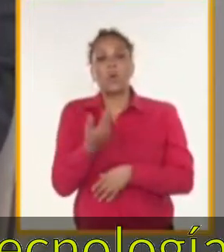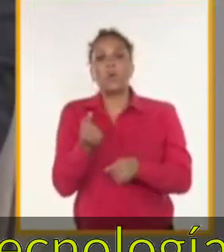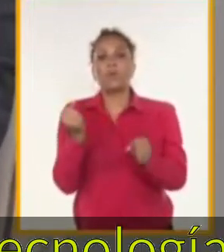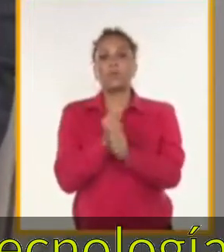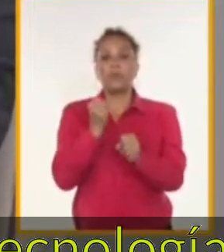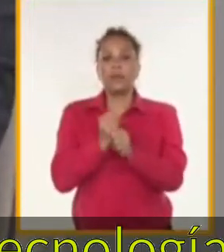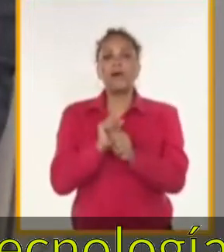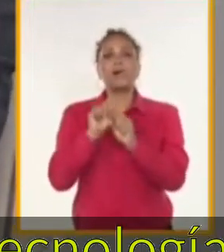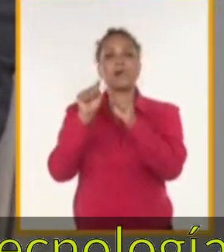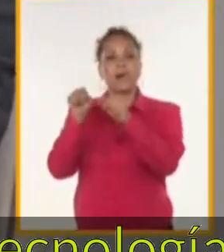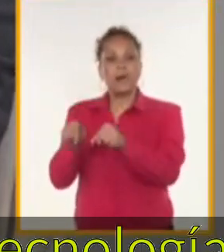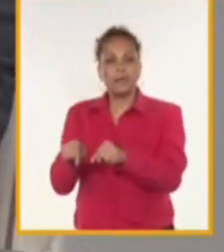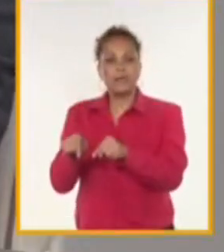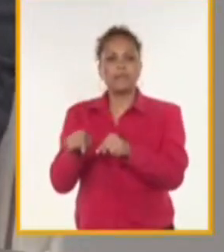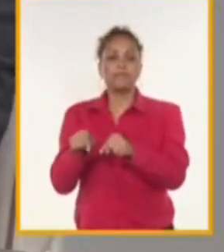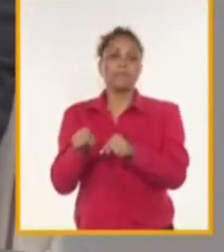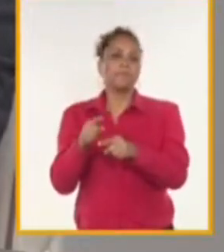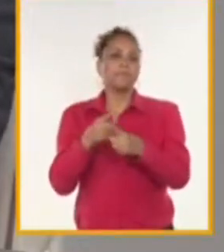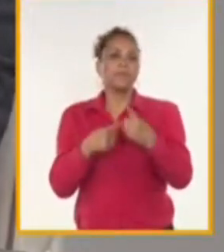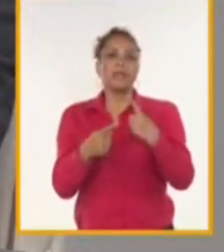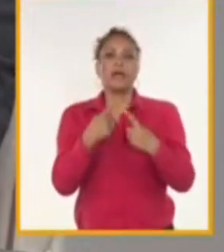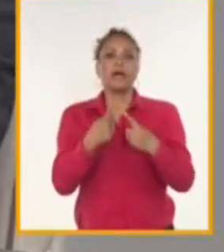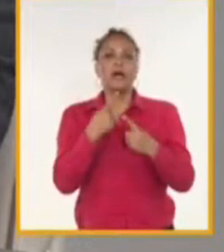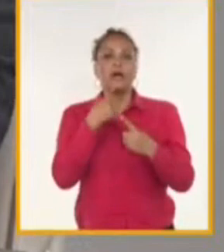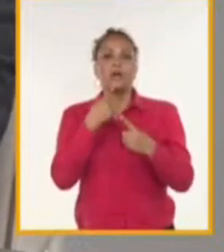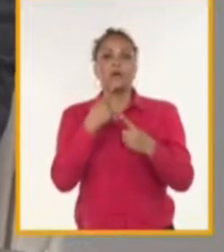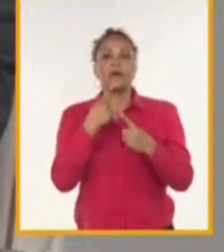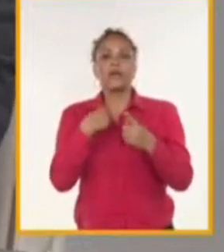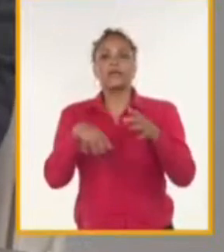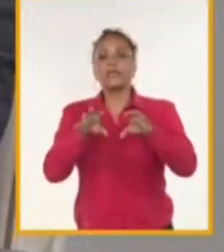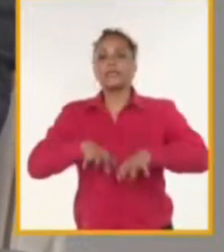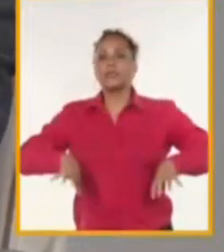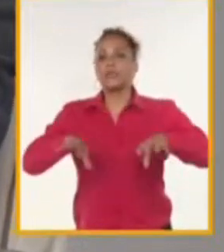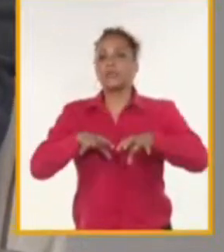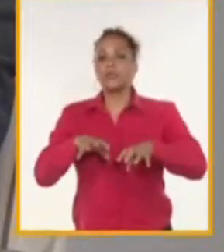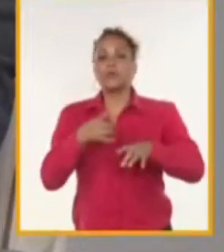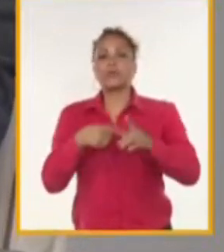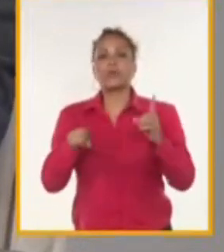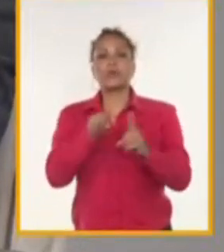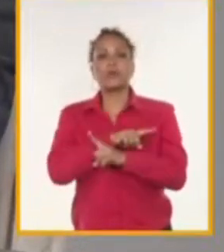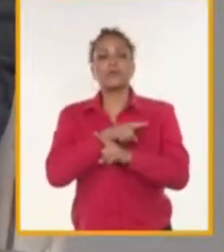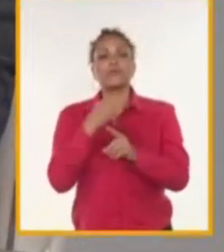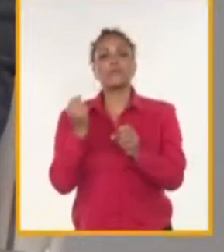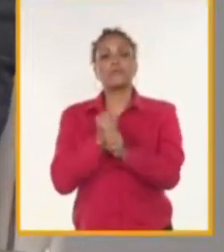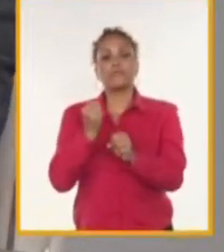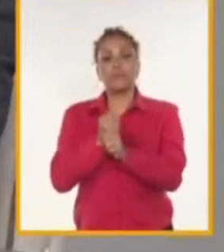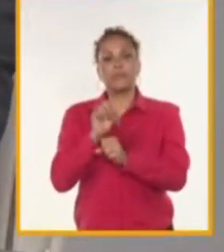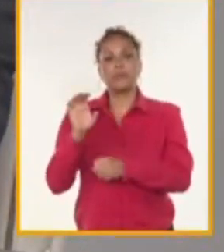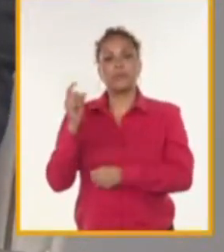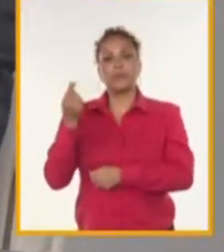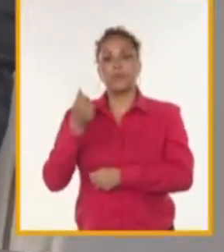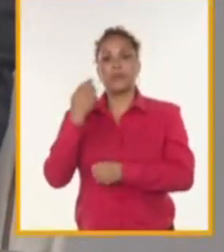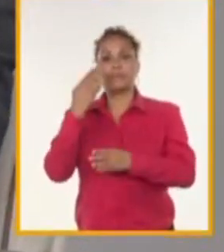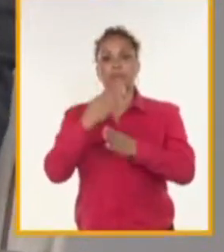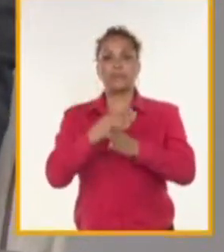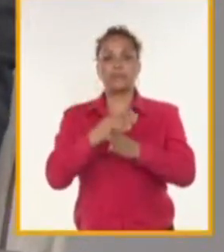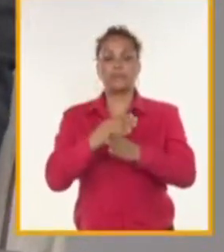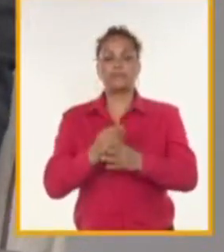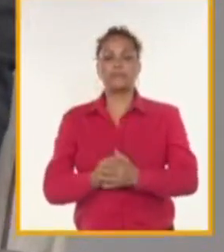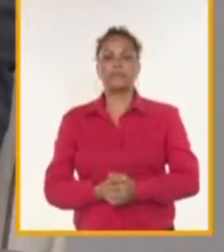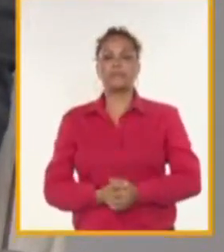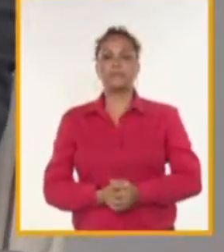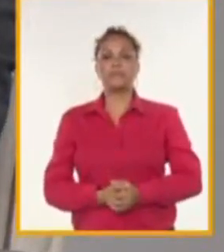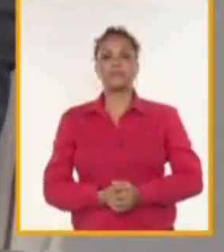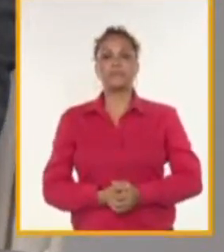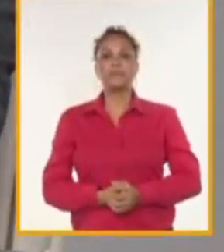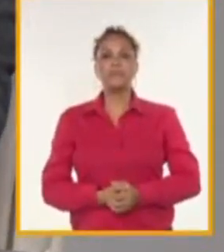cualquiera de las amenazas que puedan estar latentes en contra del funcionamiento de la economía cubana. La zona,